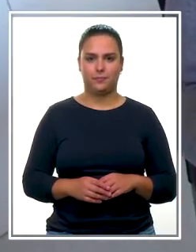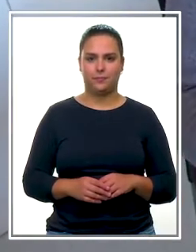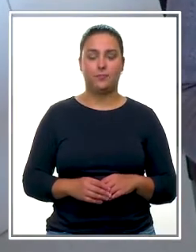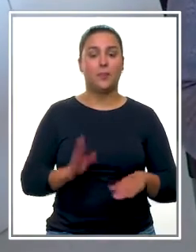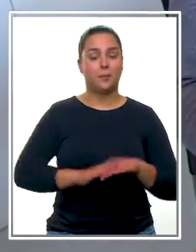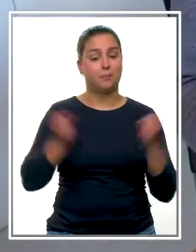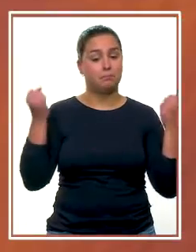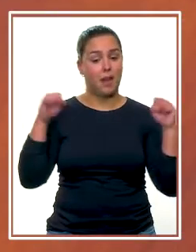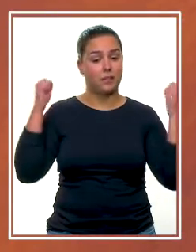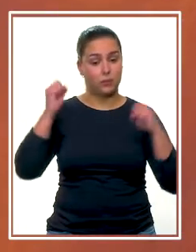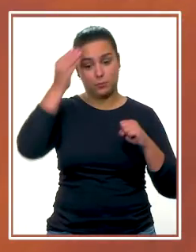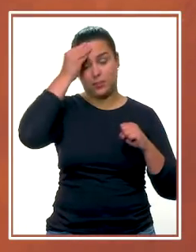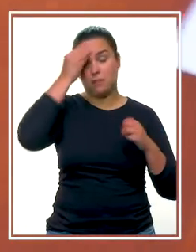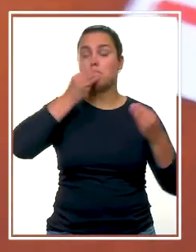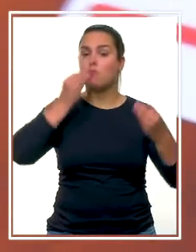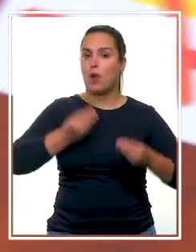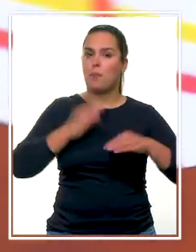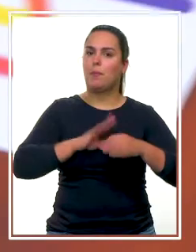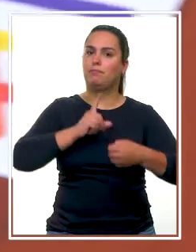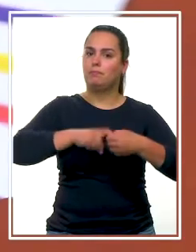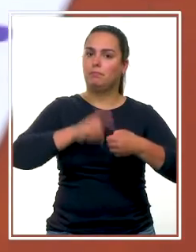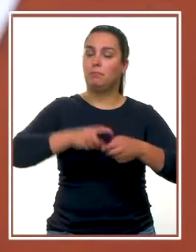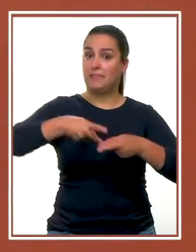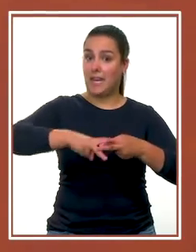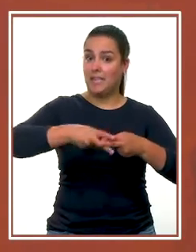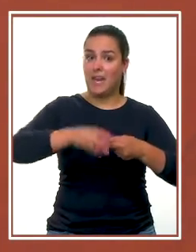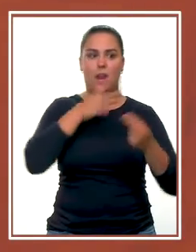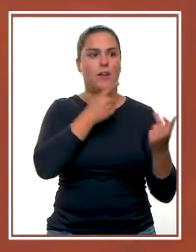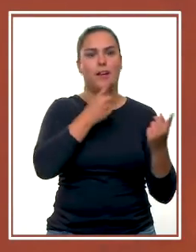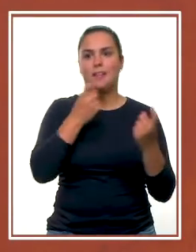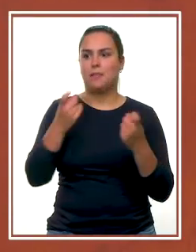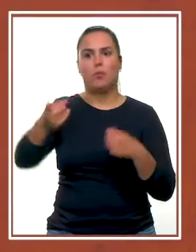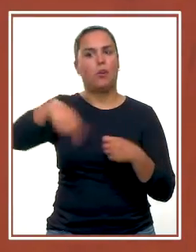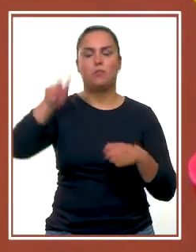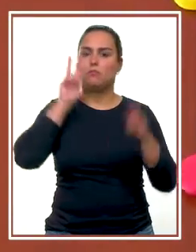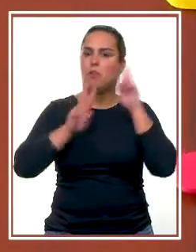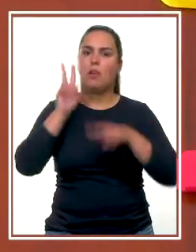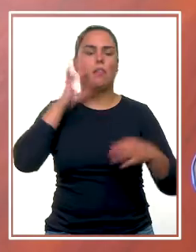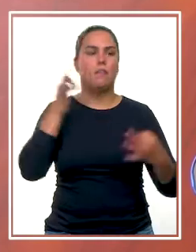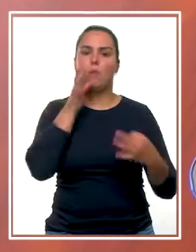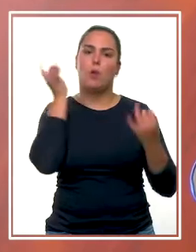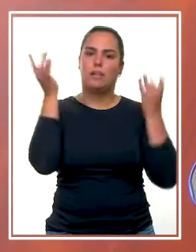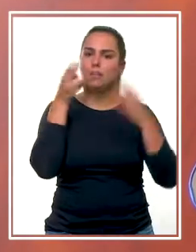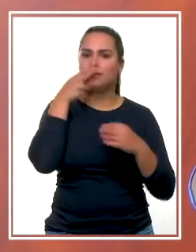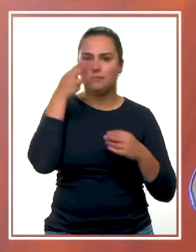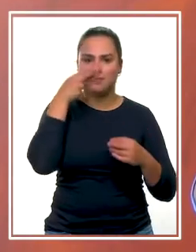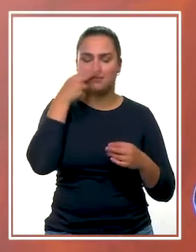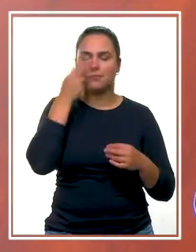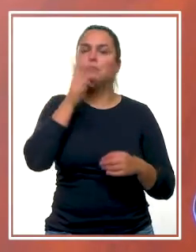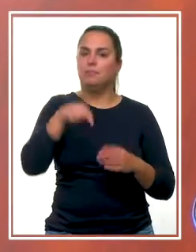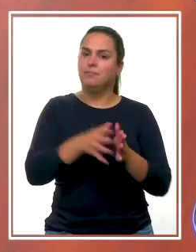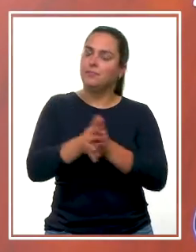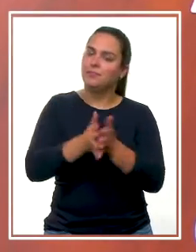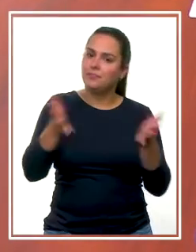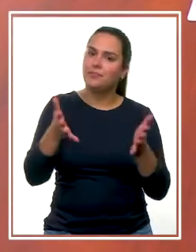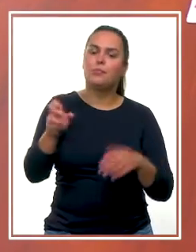Para que este entrenamiento mental resulte atractivo a los participantes del taller, es necesario que ellos lo perciban como una actividad interesante y motivadora